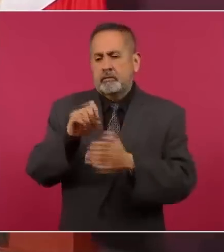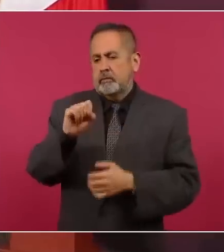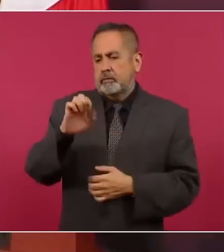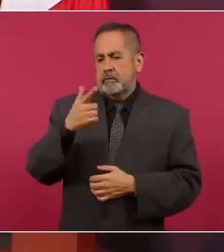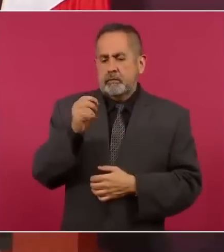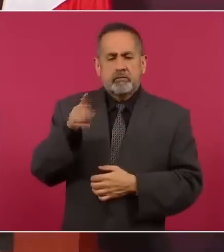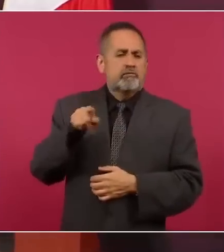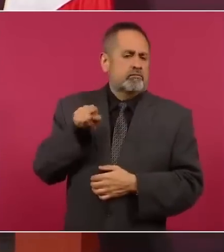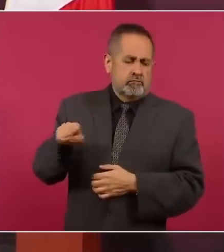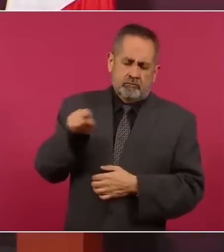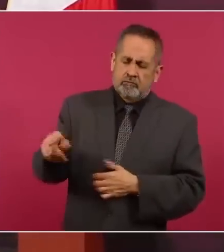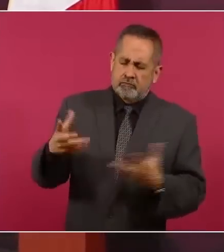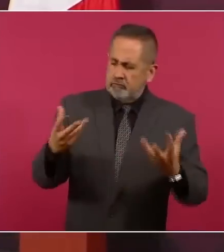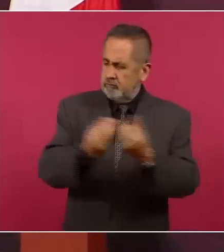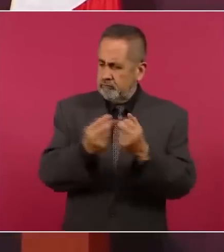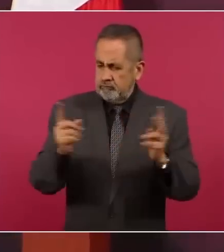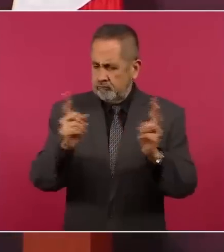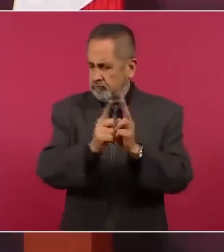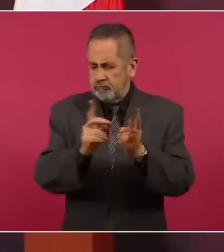va a seguir tratando.